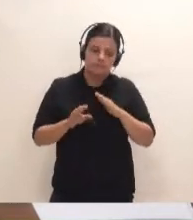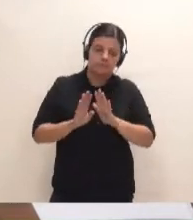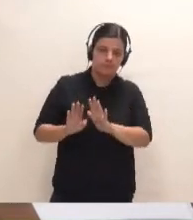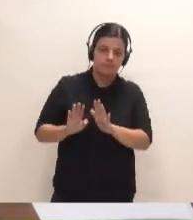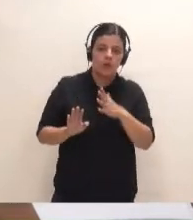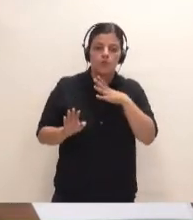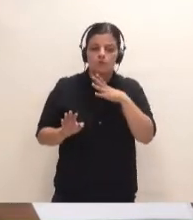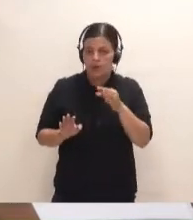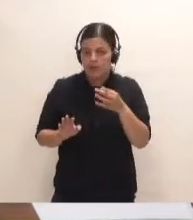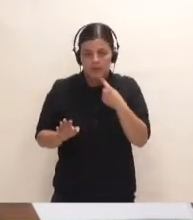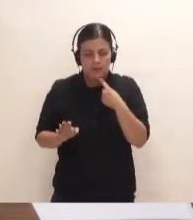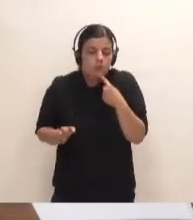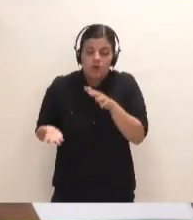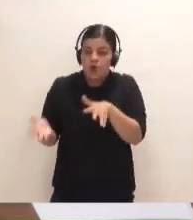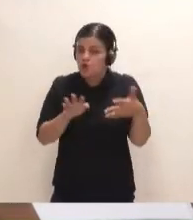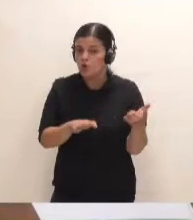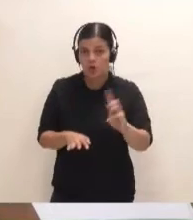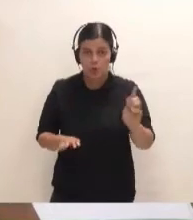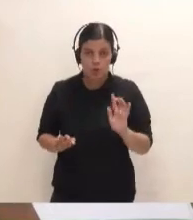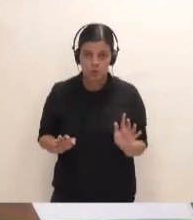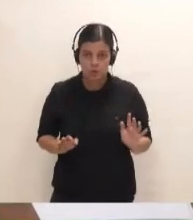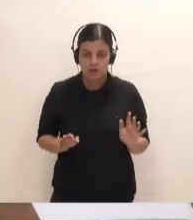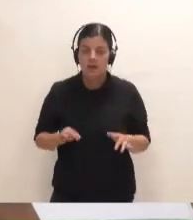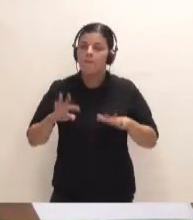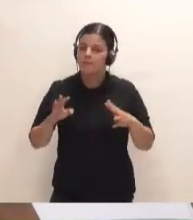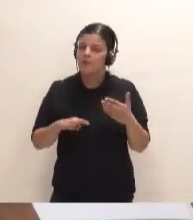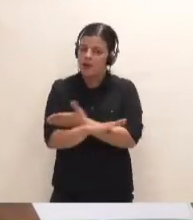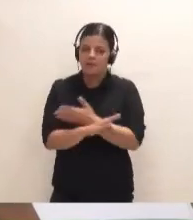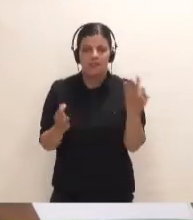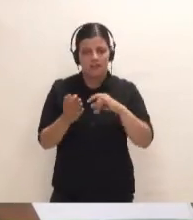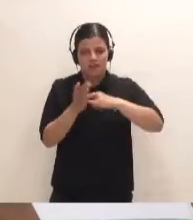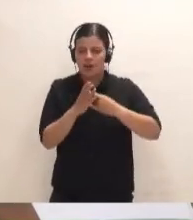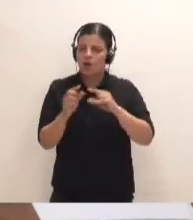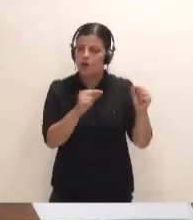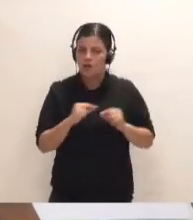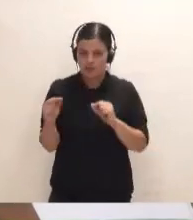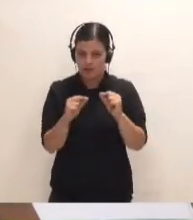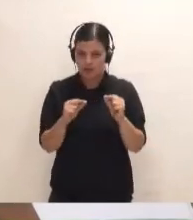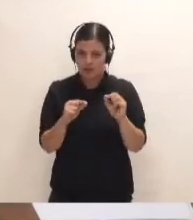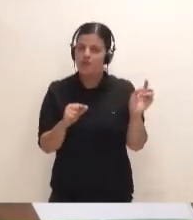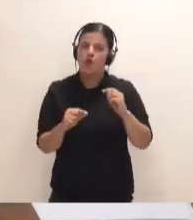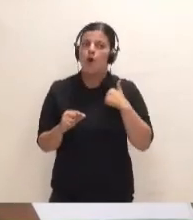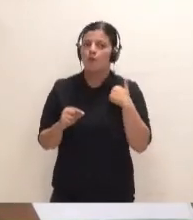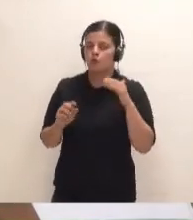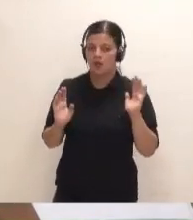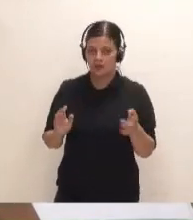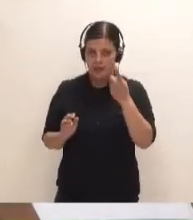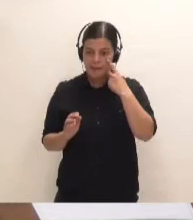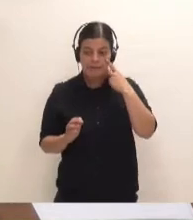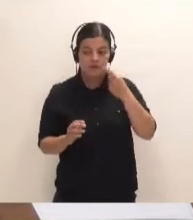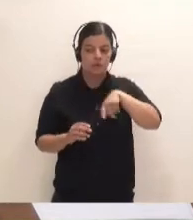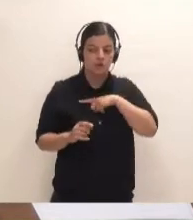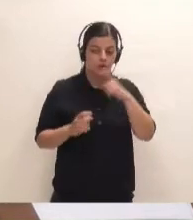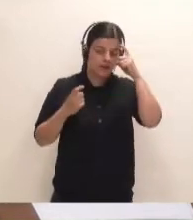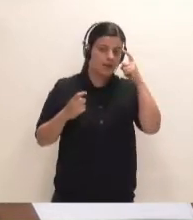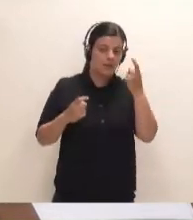simplemente en que no se ejecute la obra. Pero que sea después de un debate técnico, no de un debate oportunista en el que intentemos